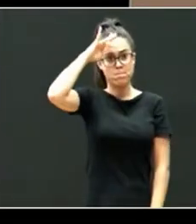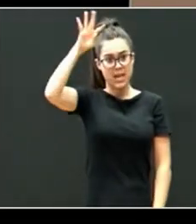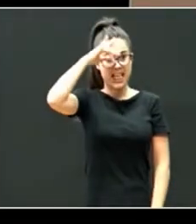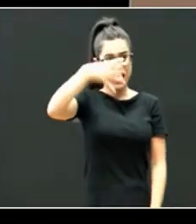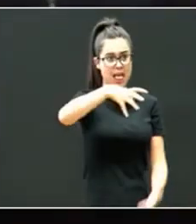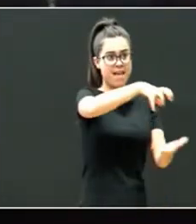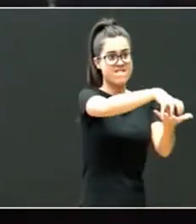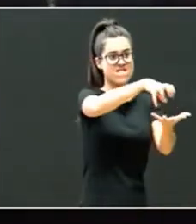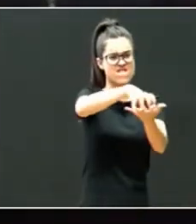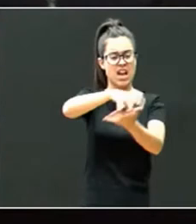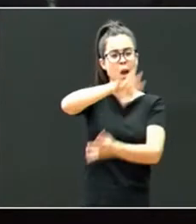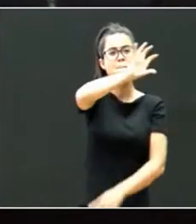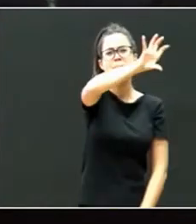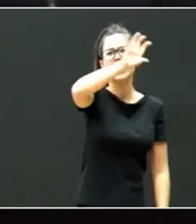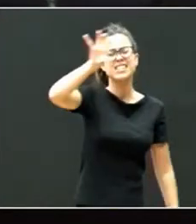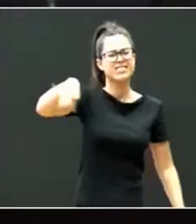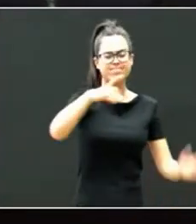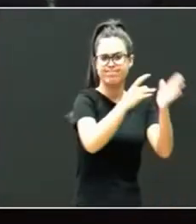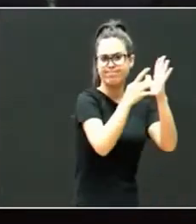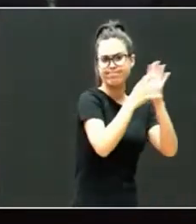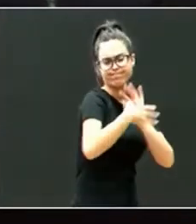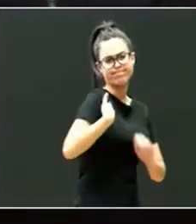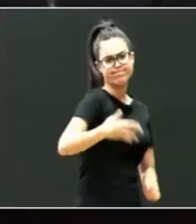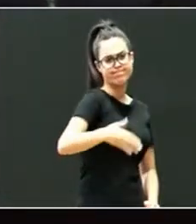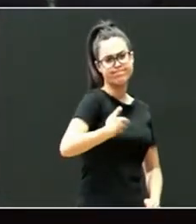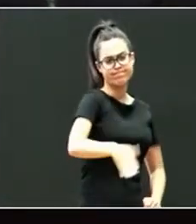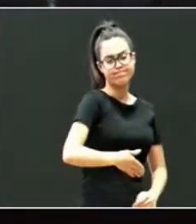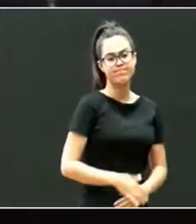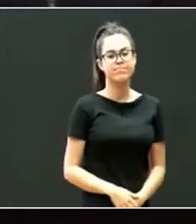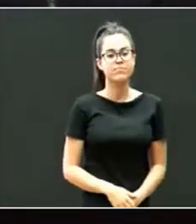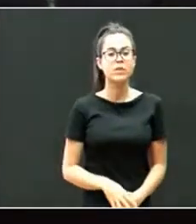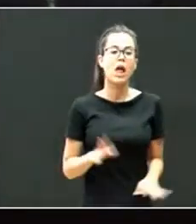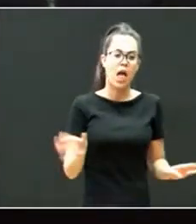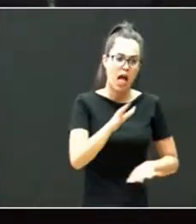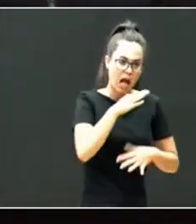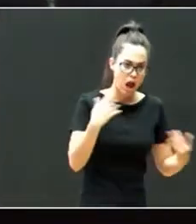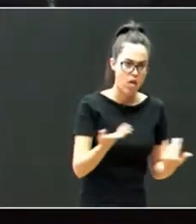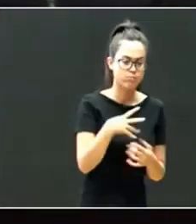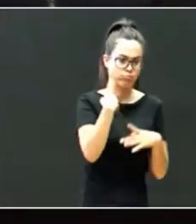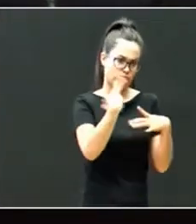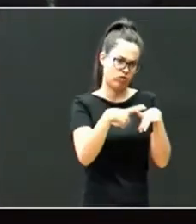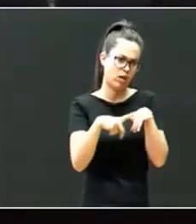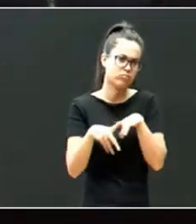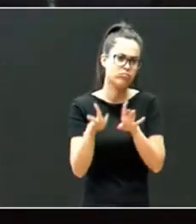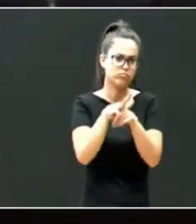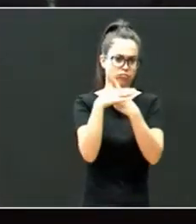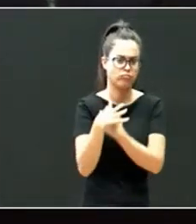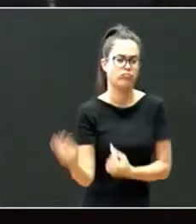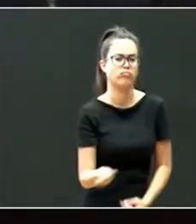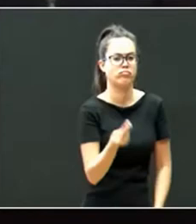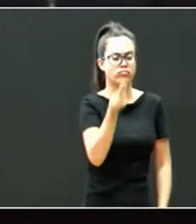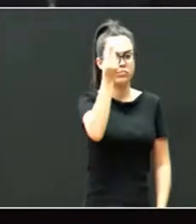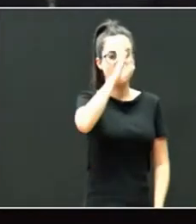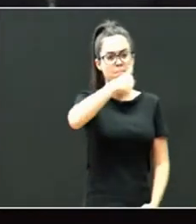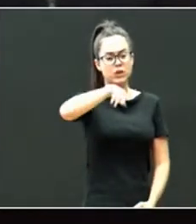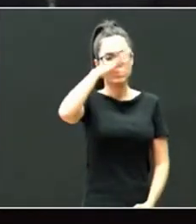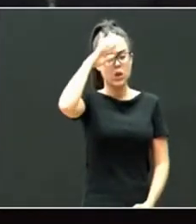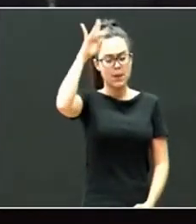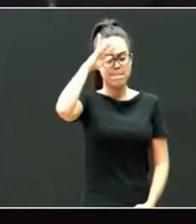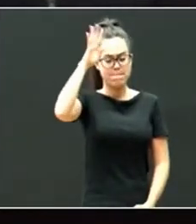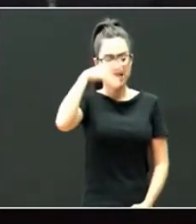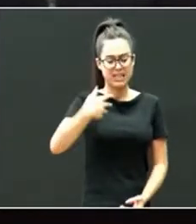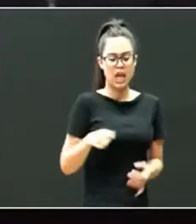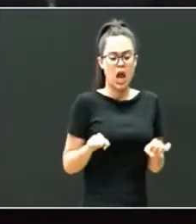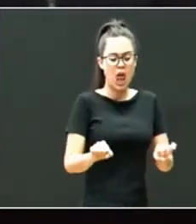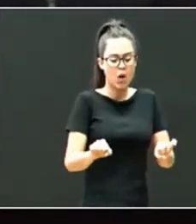países que no suelen tener demasiada calidad aunque están mejorando mucho las cosas Imaginaos un bebé postrado en una cuna